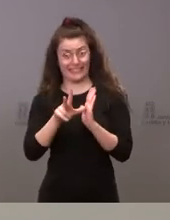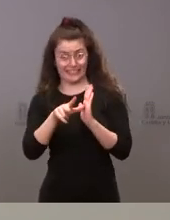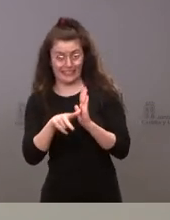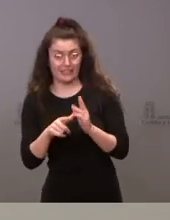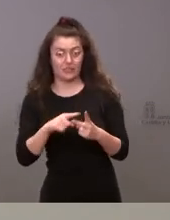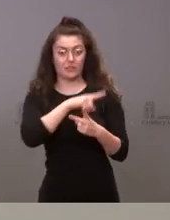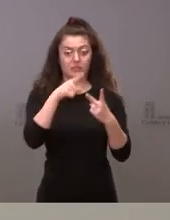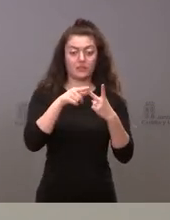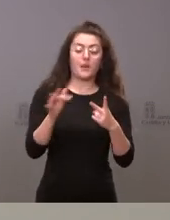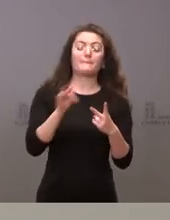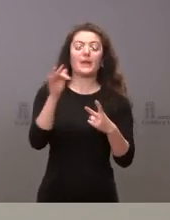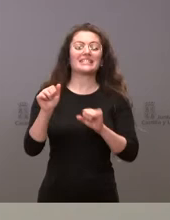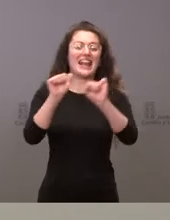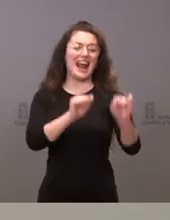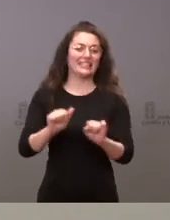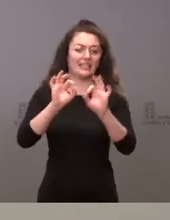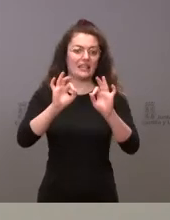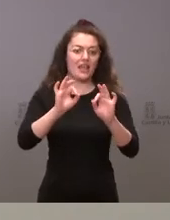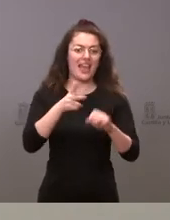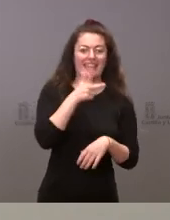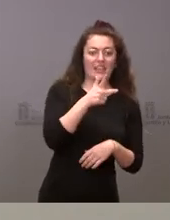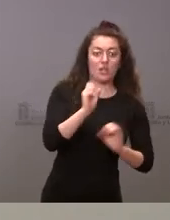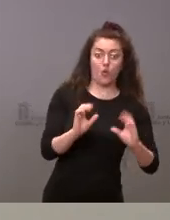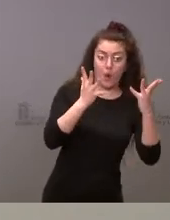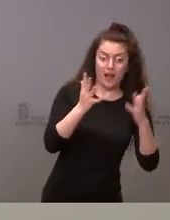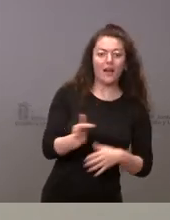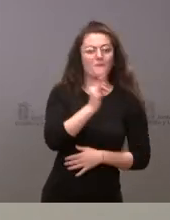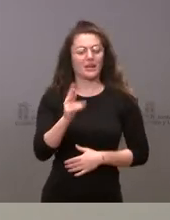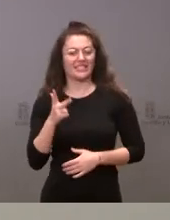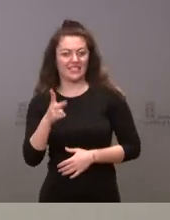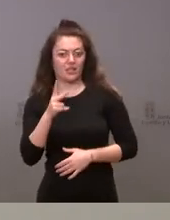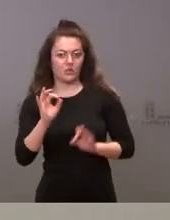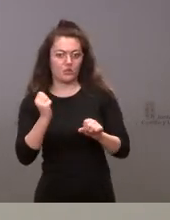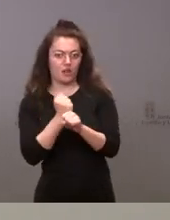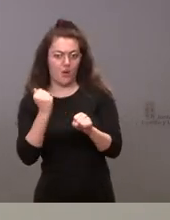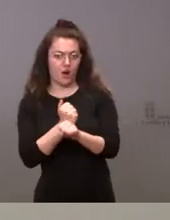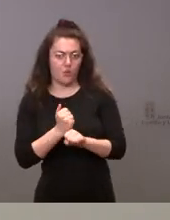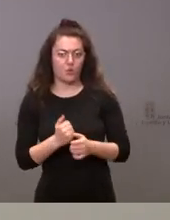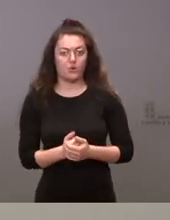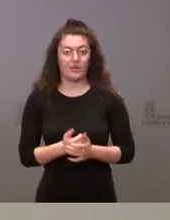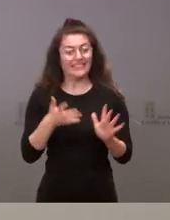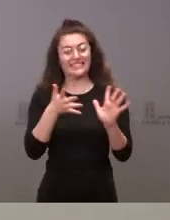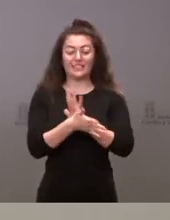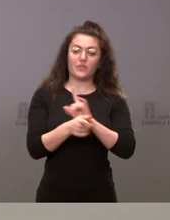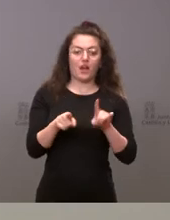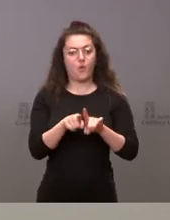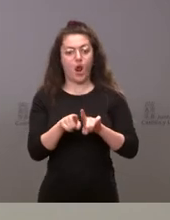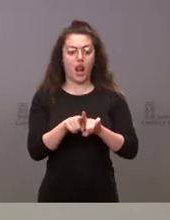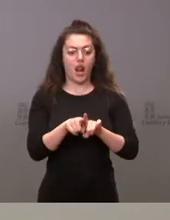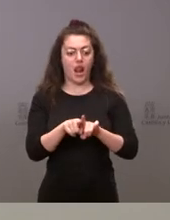la garantía del derecho de huelga pero también del derecho al trabajo no es tanto el derecho